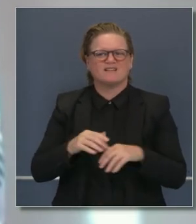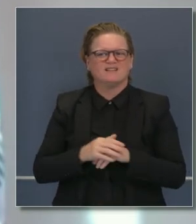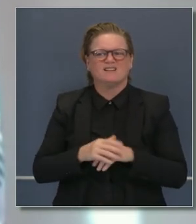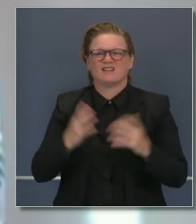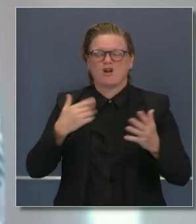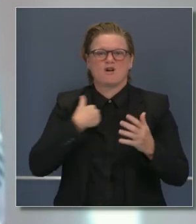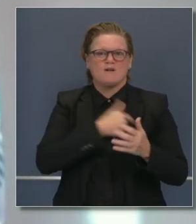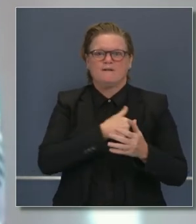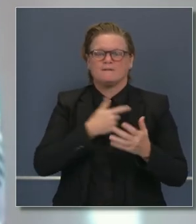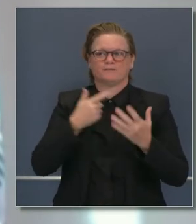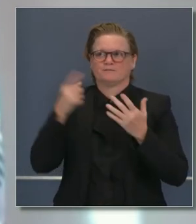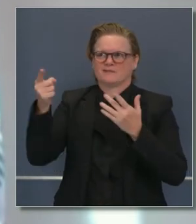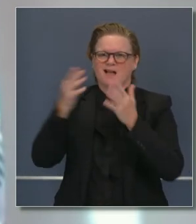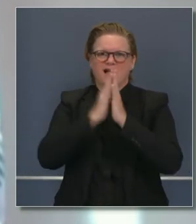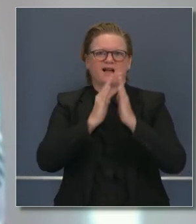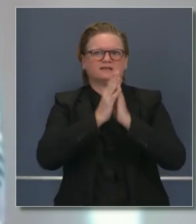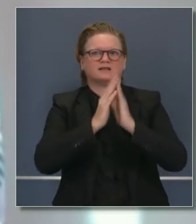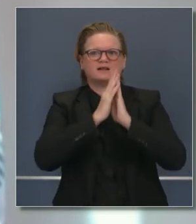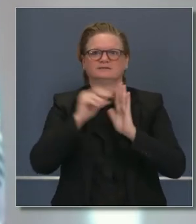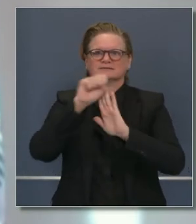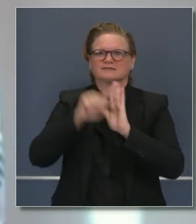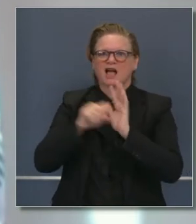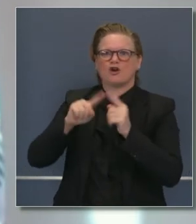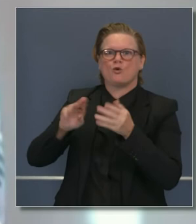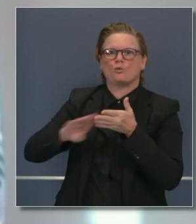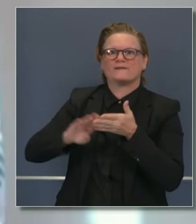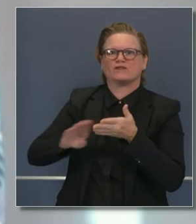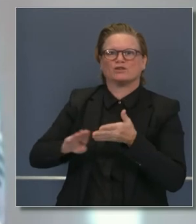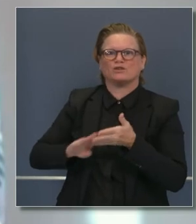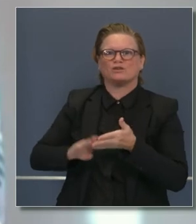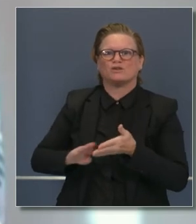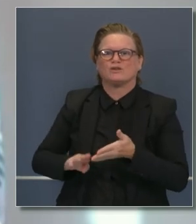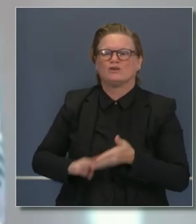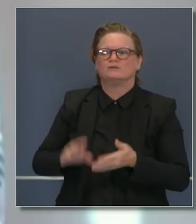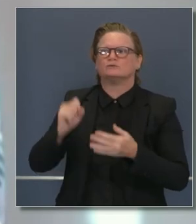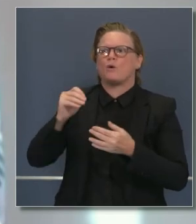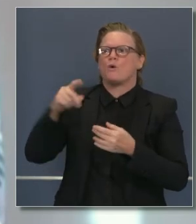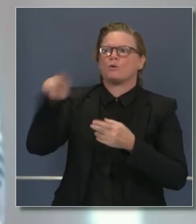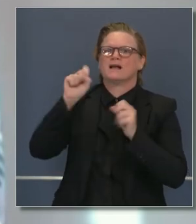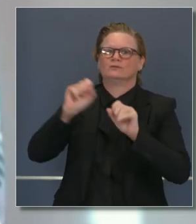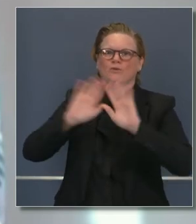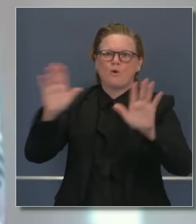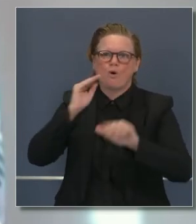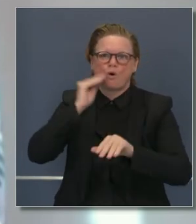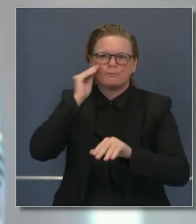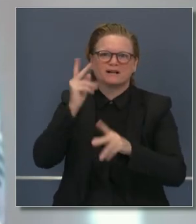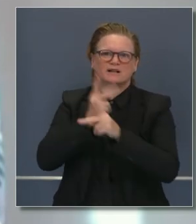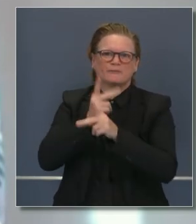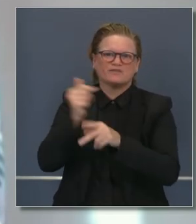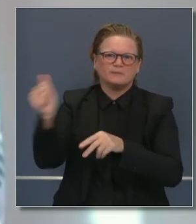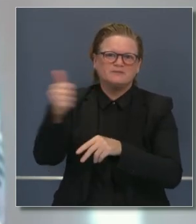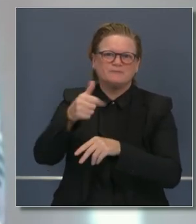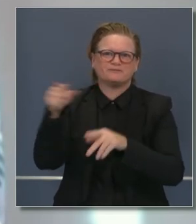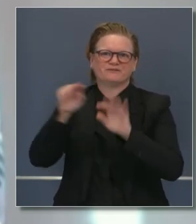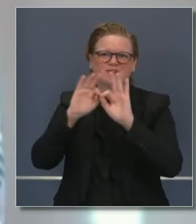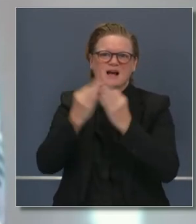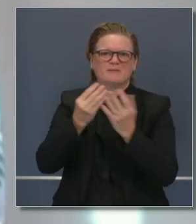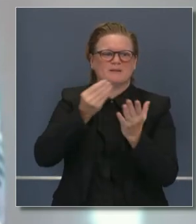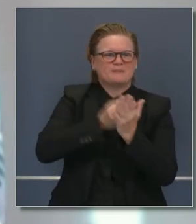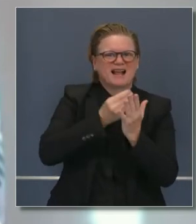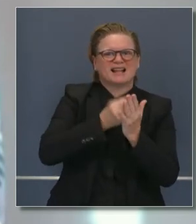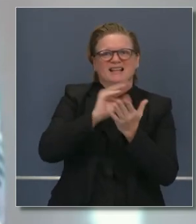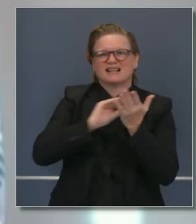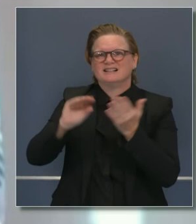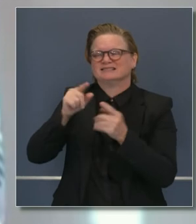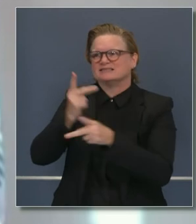índices en torno al personal, renuncias. Muchos hospitales han pedido renuncias, trabajando con estas renuncias, porque no pueden encontrar al personal